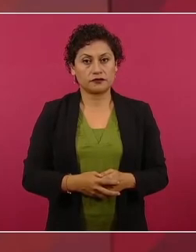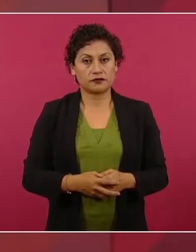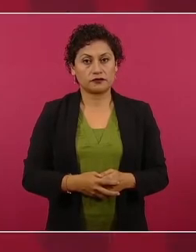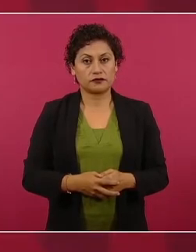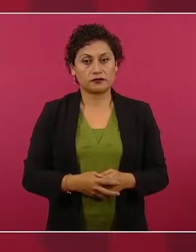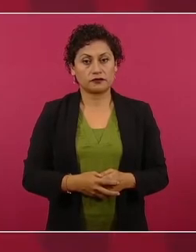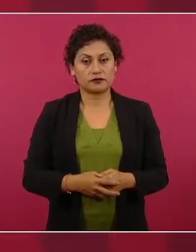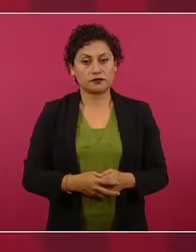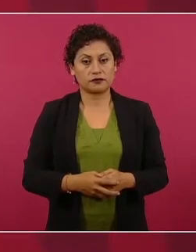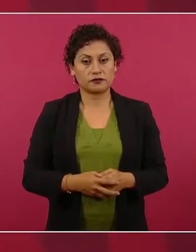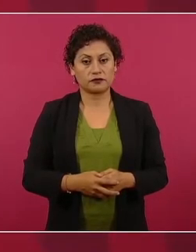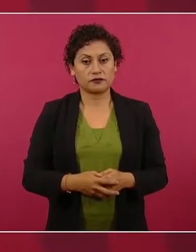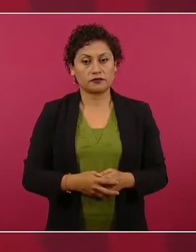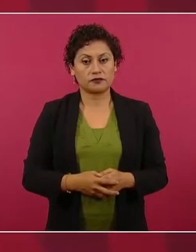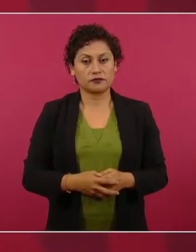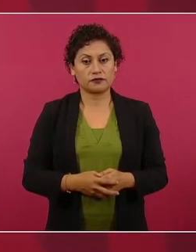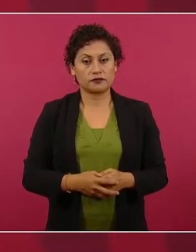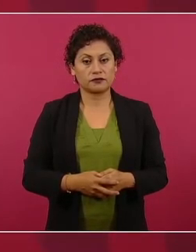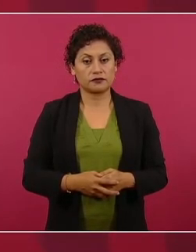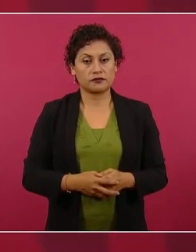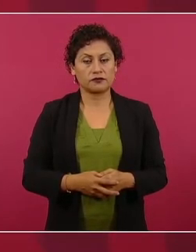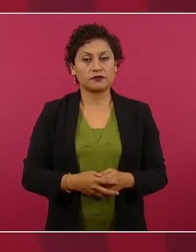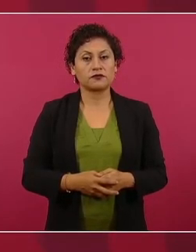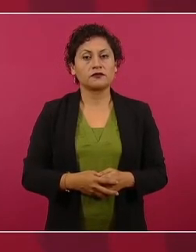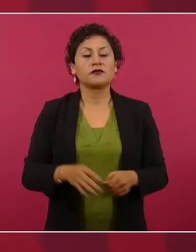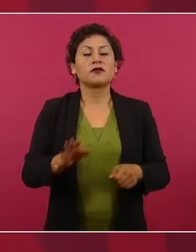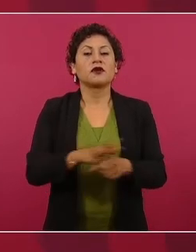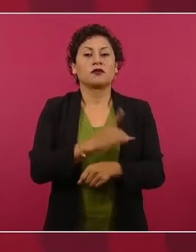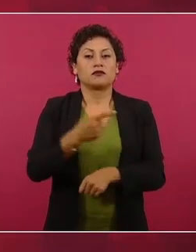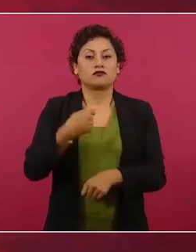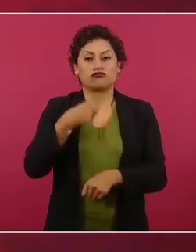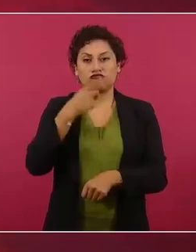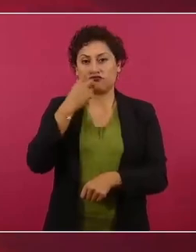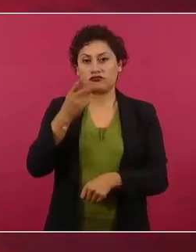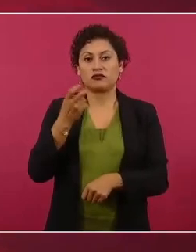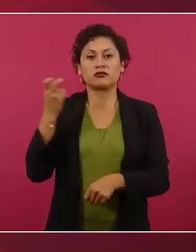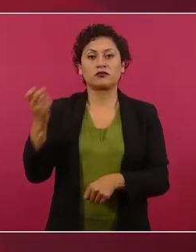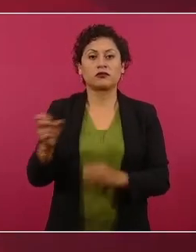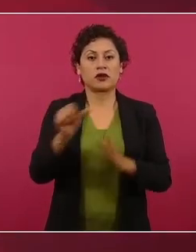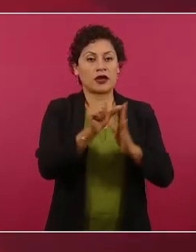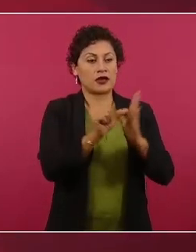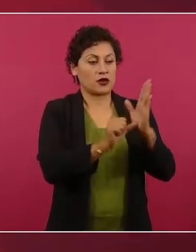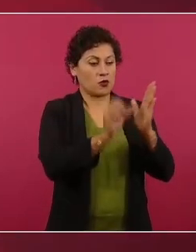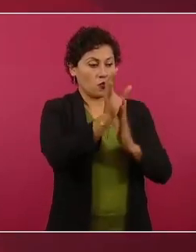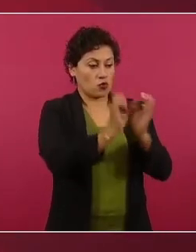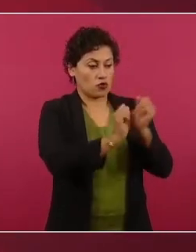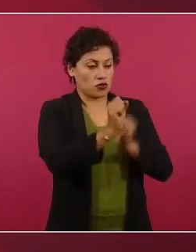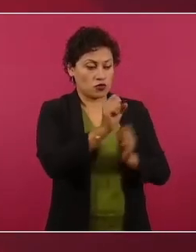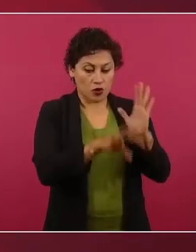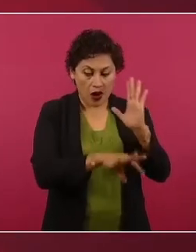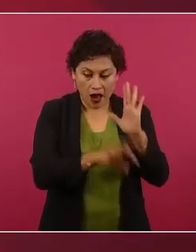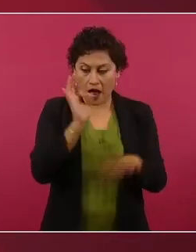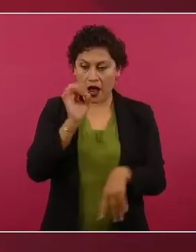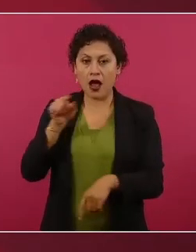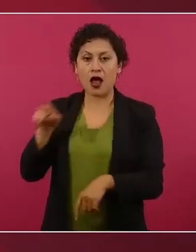no puede modificar un artículo constitucional. o sea,